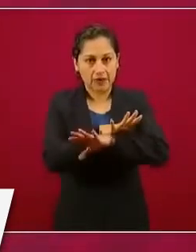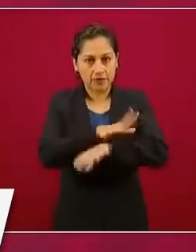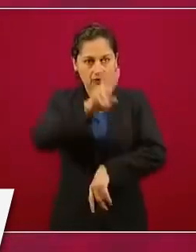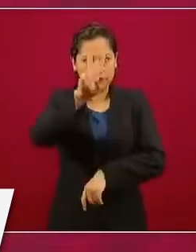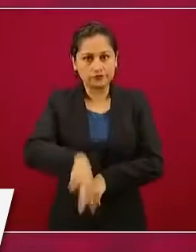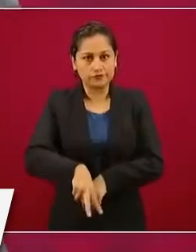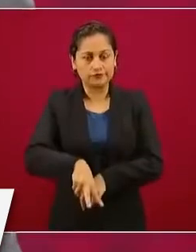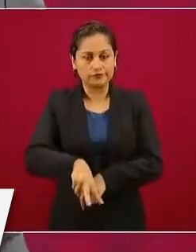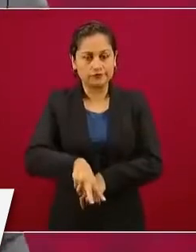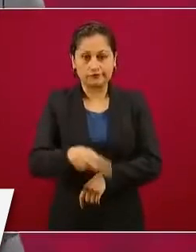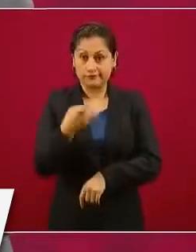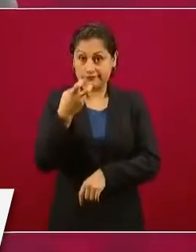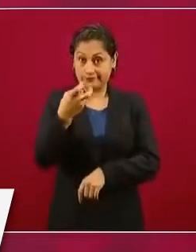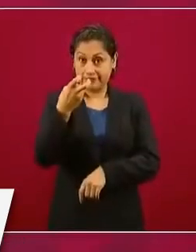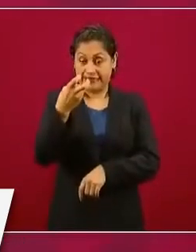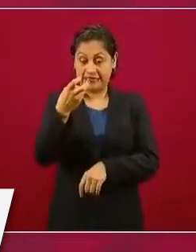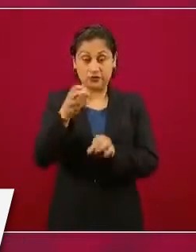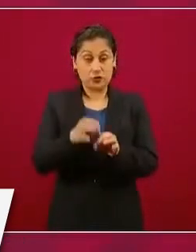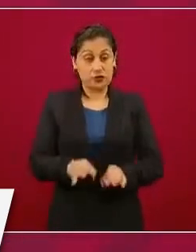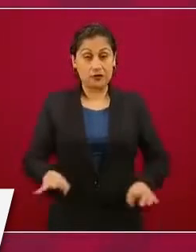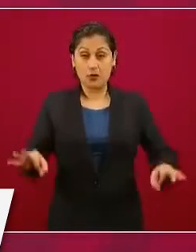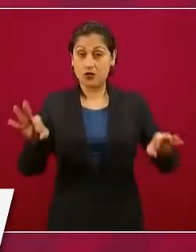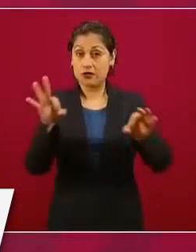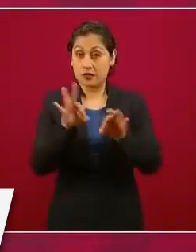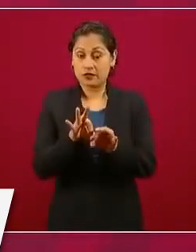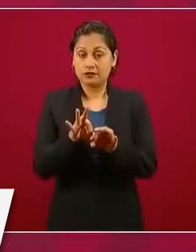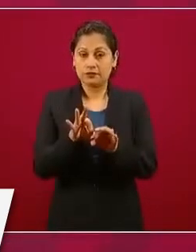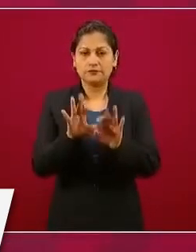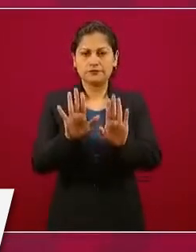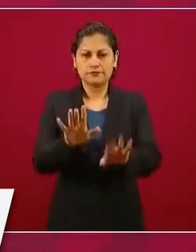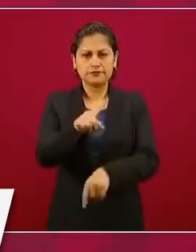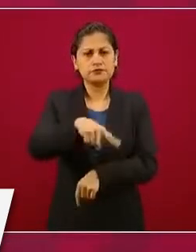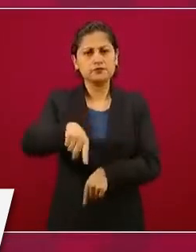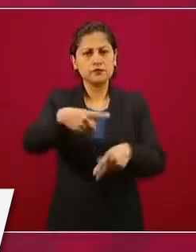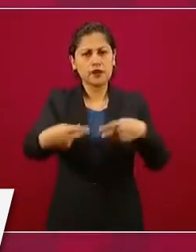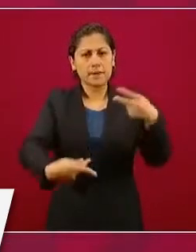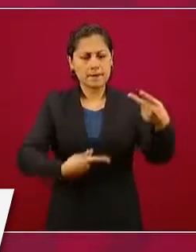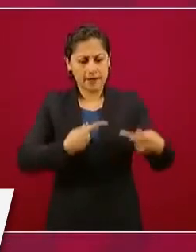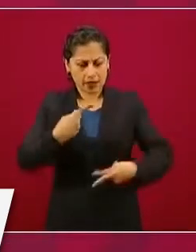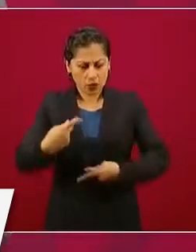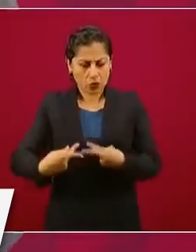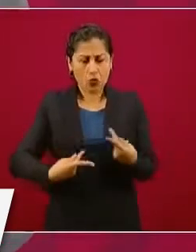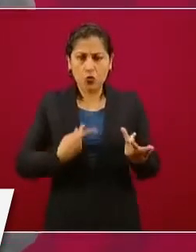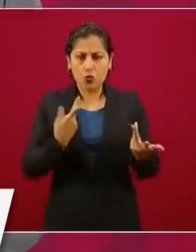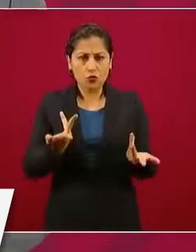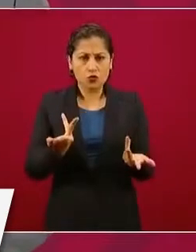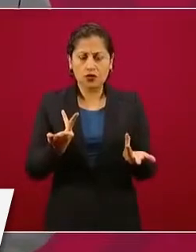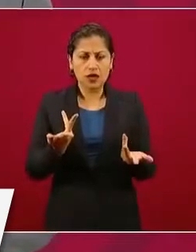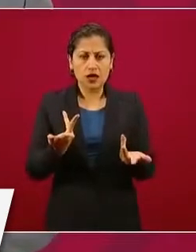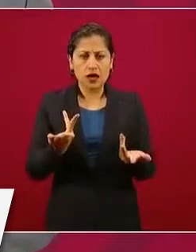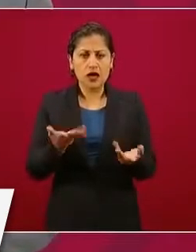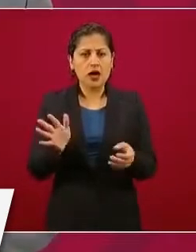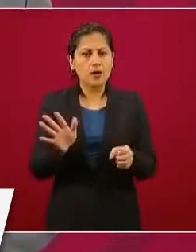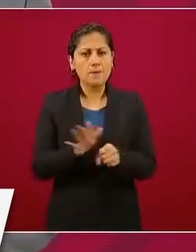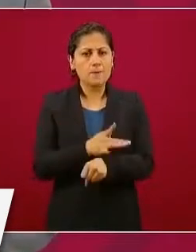cuál es el plan, qué es lo que